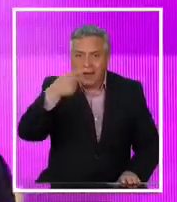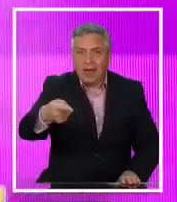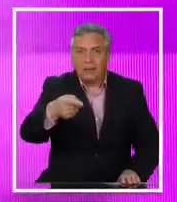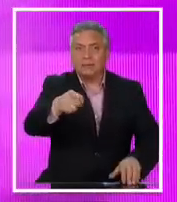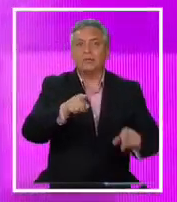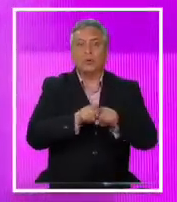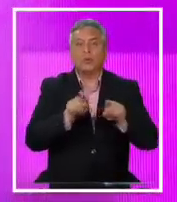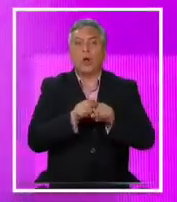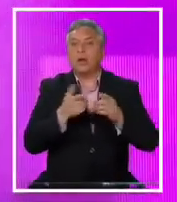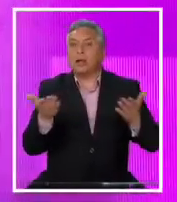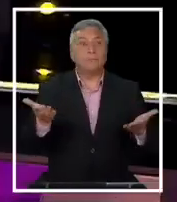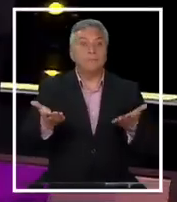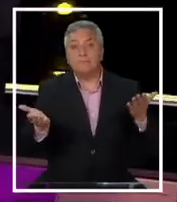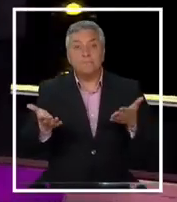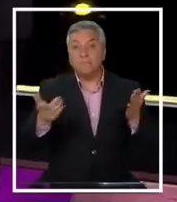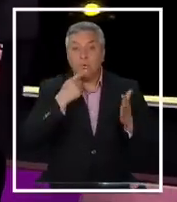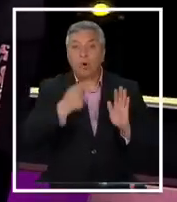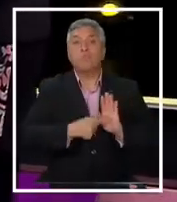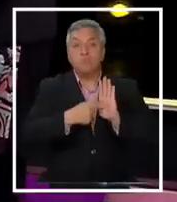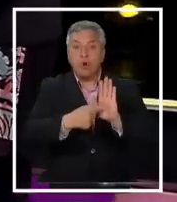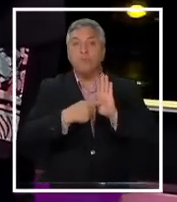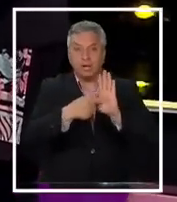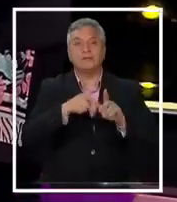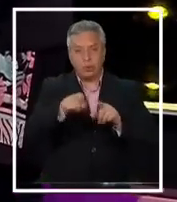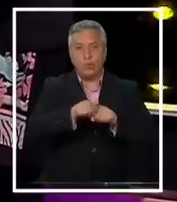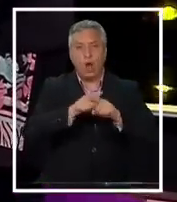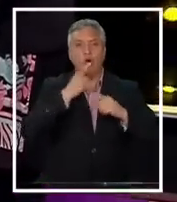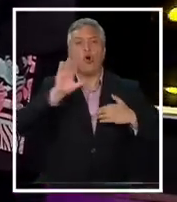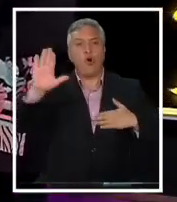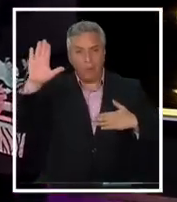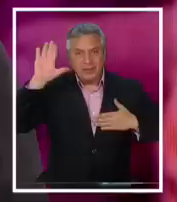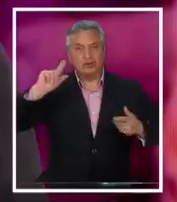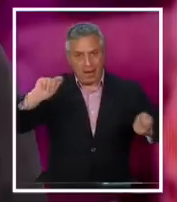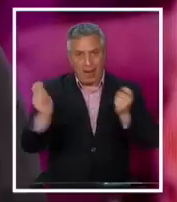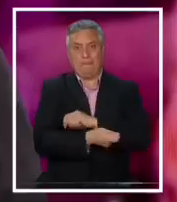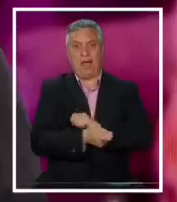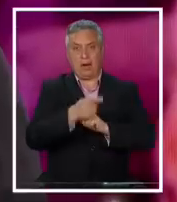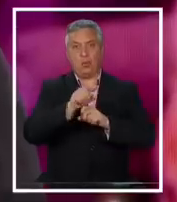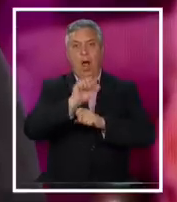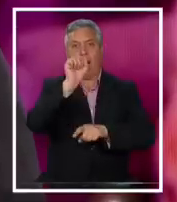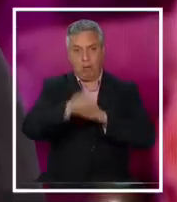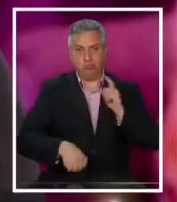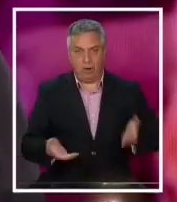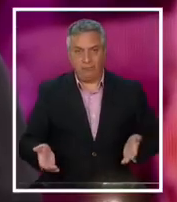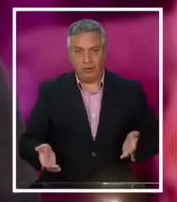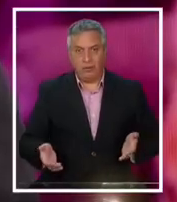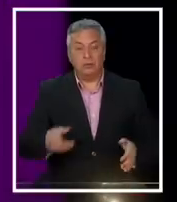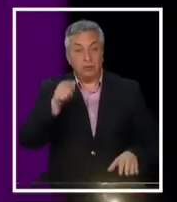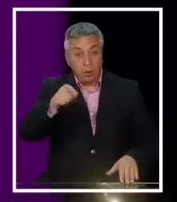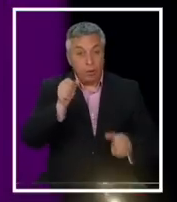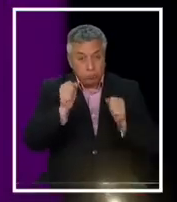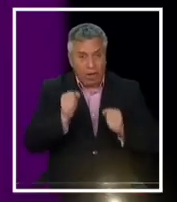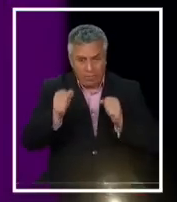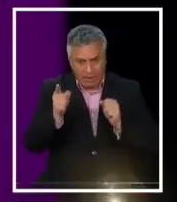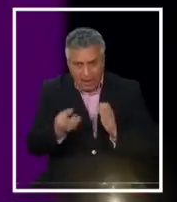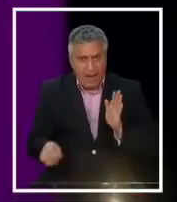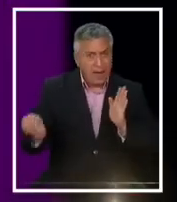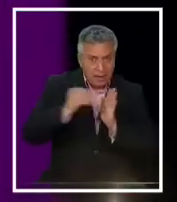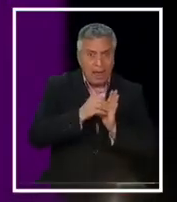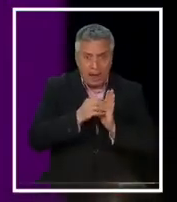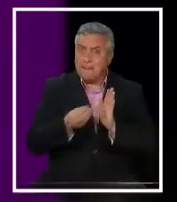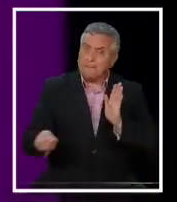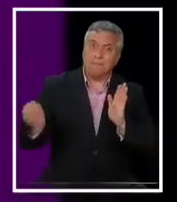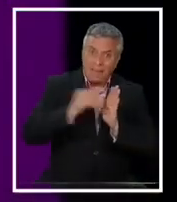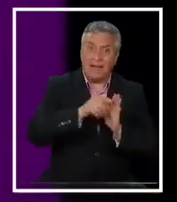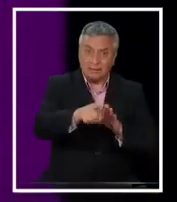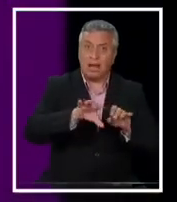paquete de propuestas o compromisos para cambiar si ganan la prueba. ¿Hay alguna posibilidad de que se agreguen más cosas